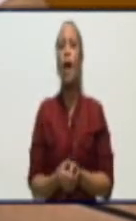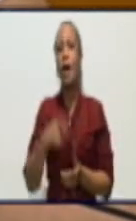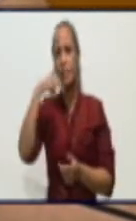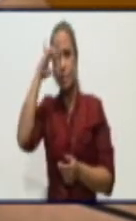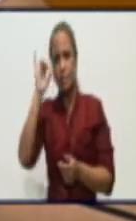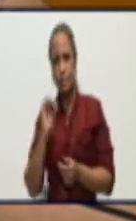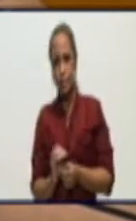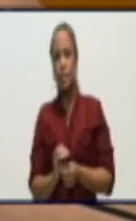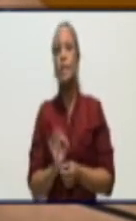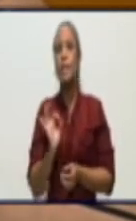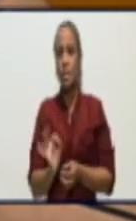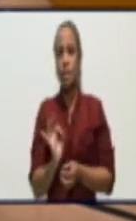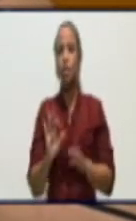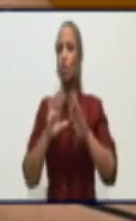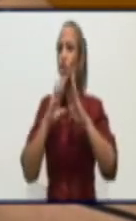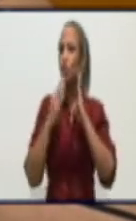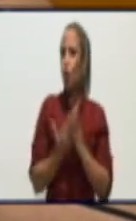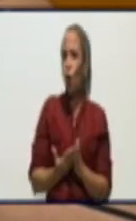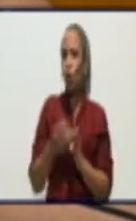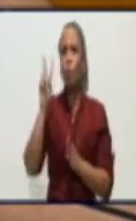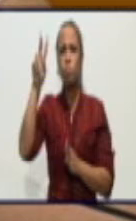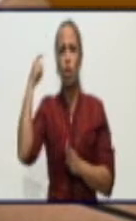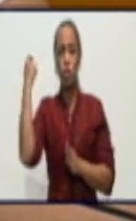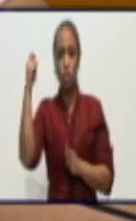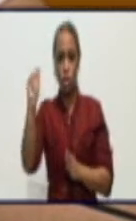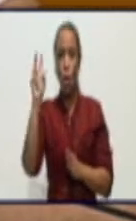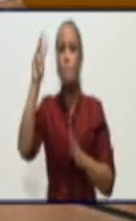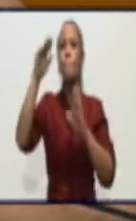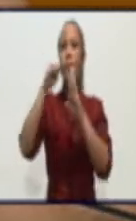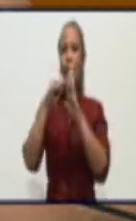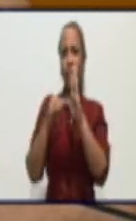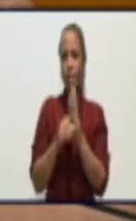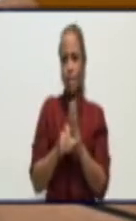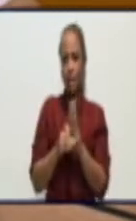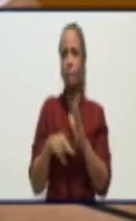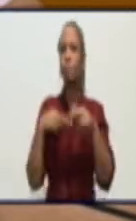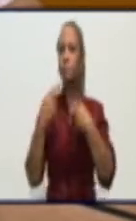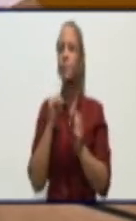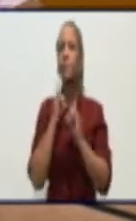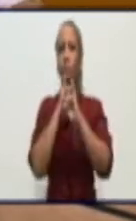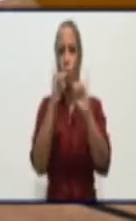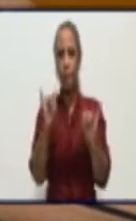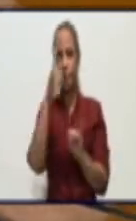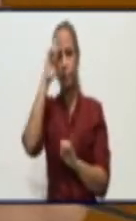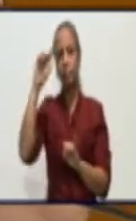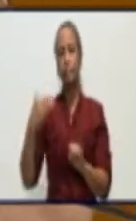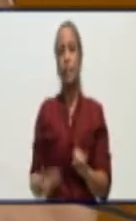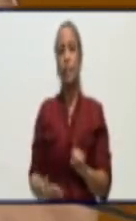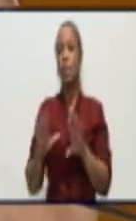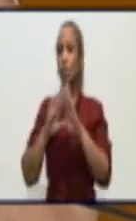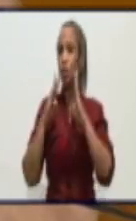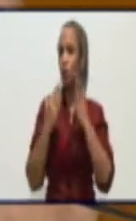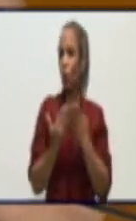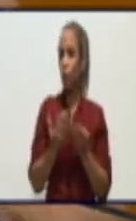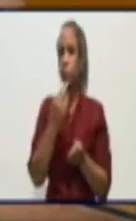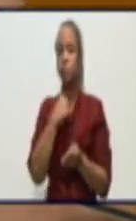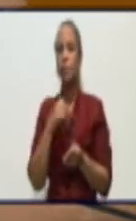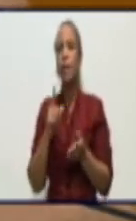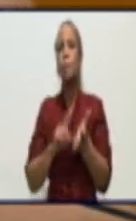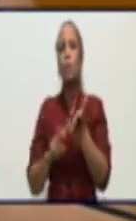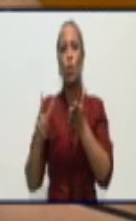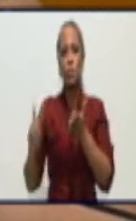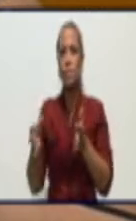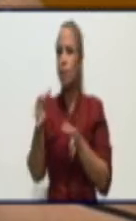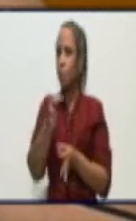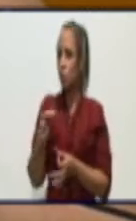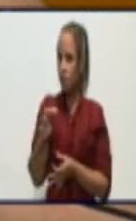sea una violación de las medidas establecidas por el sistema de salud pública y las autoridades locales en cada provincia en cada